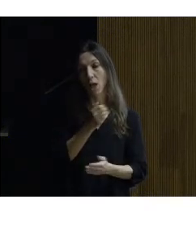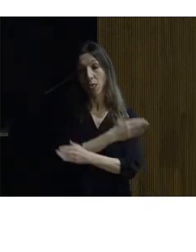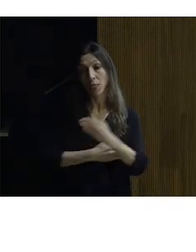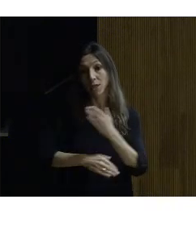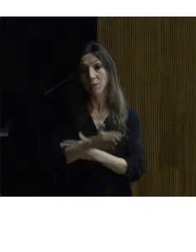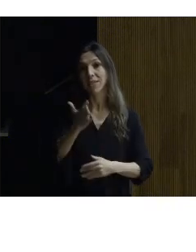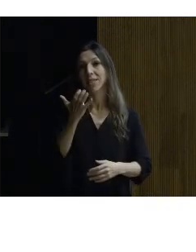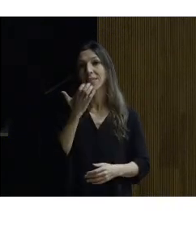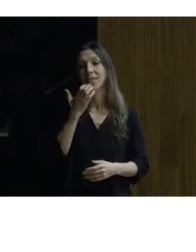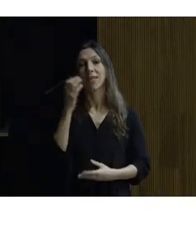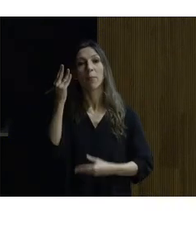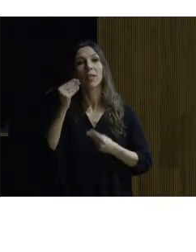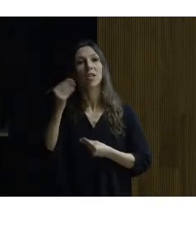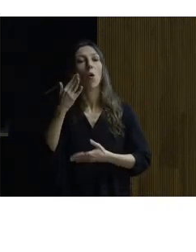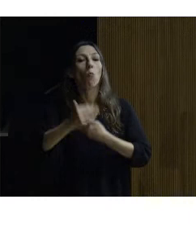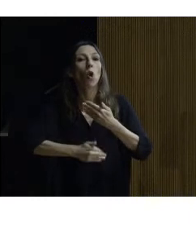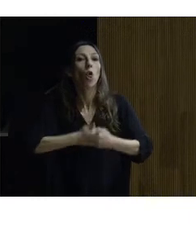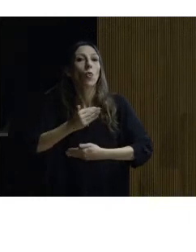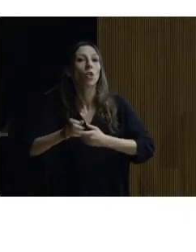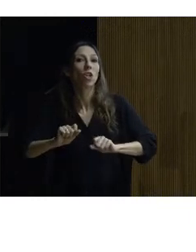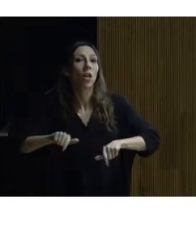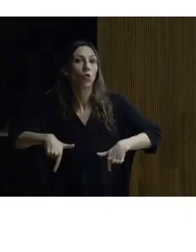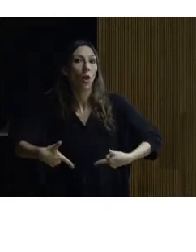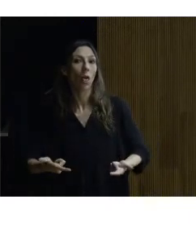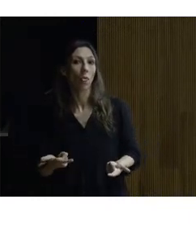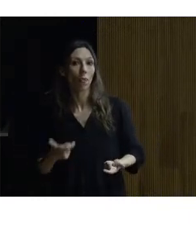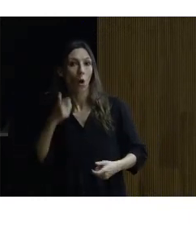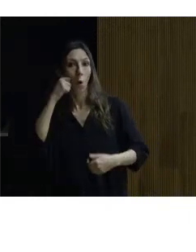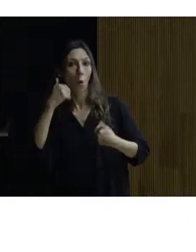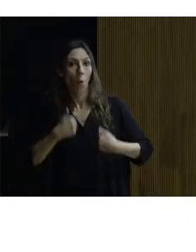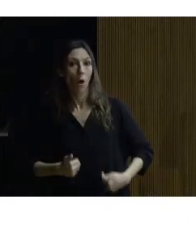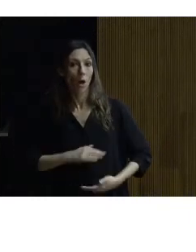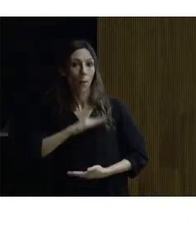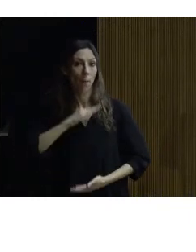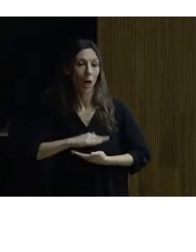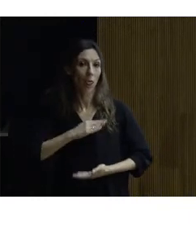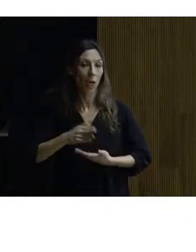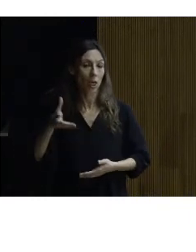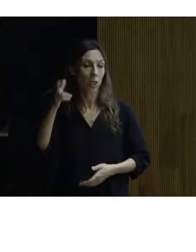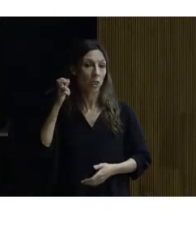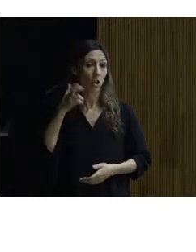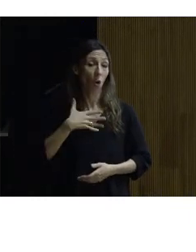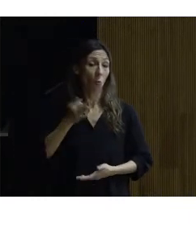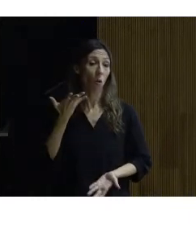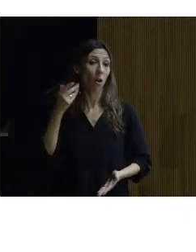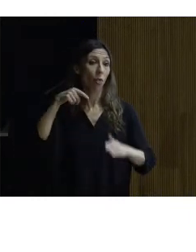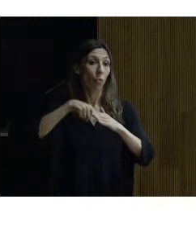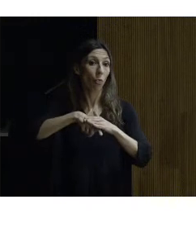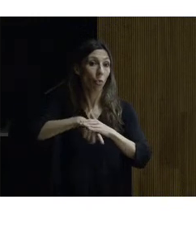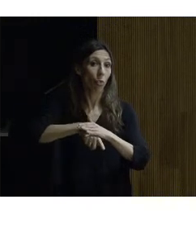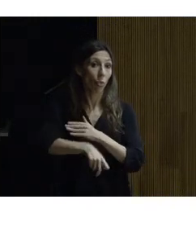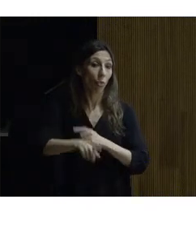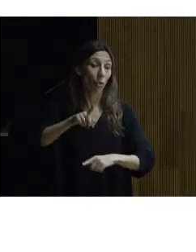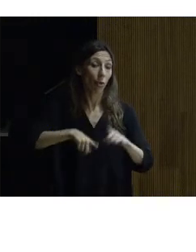es un proceso de la naturaleza humana el que las capacidades sensoriales van disminuyendo a medida que crecemos en edad